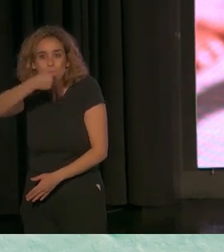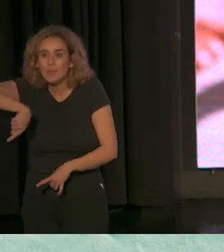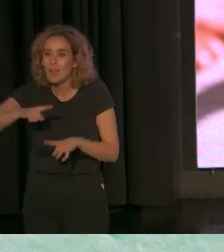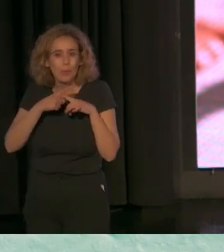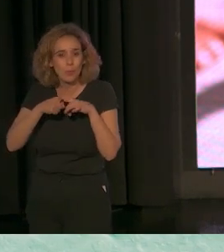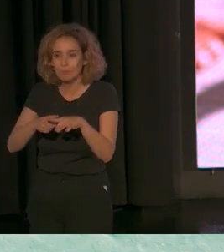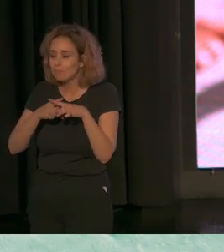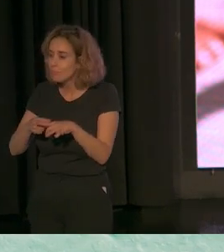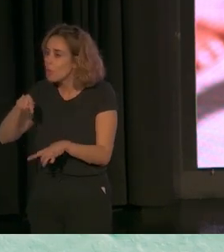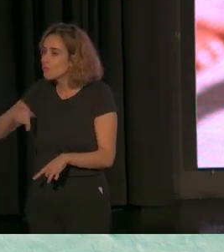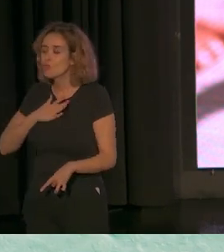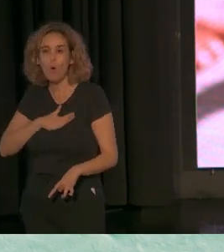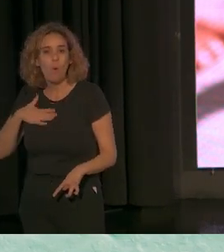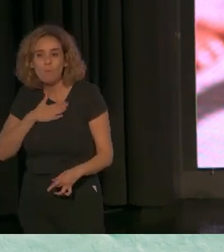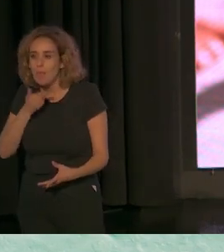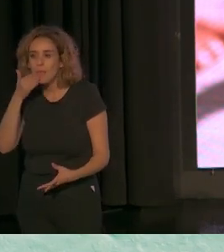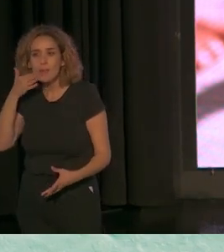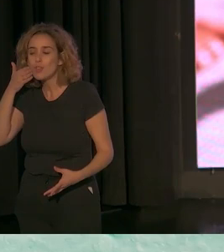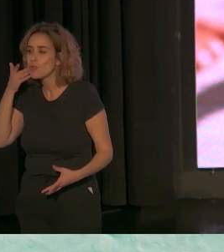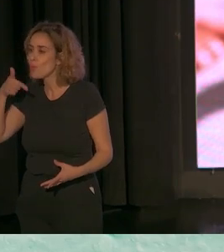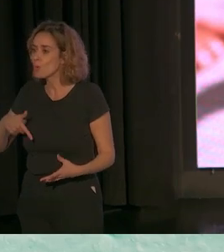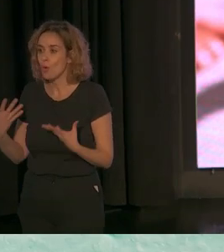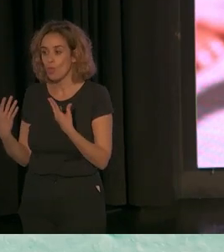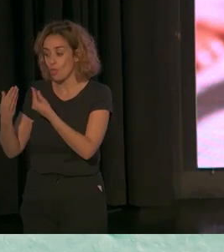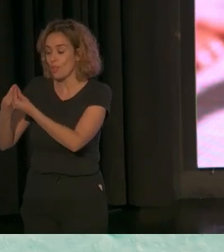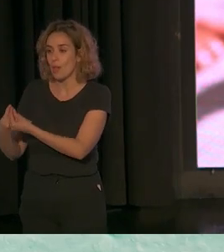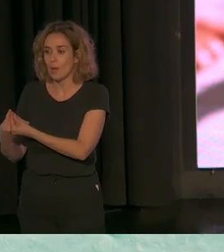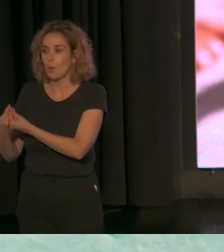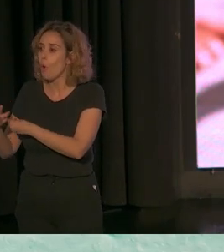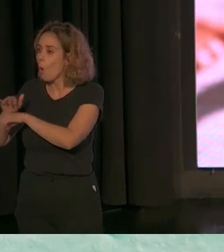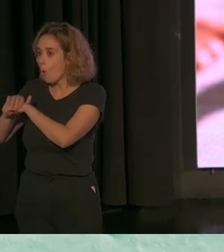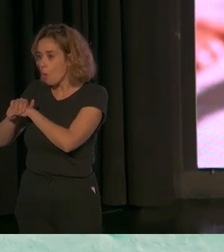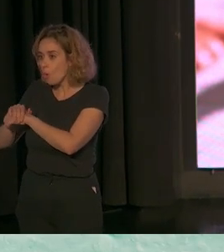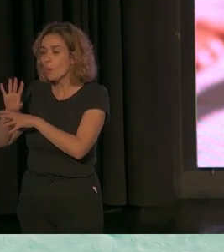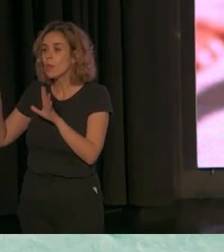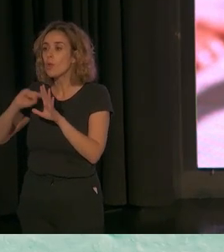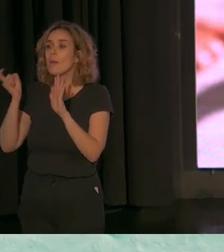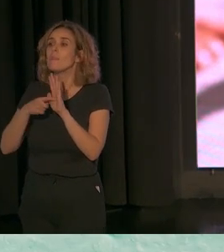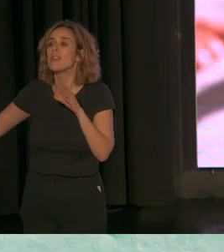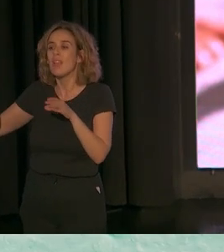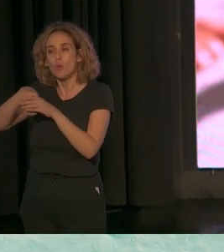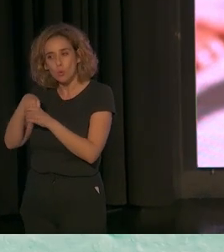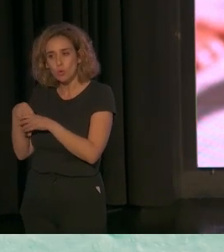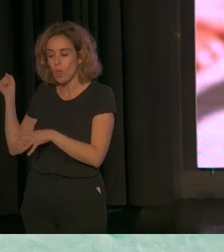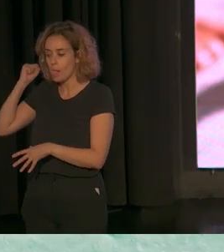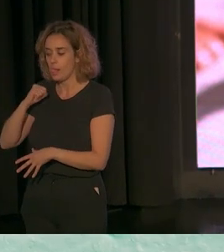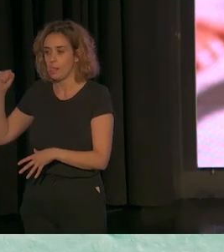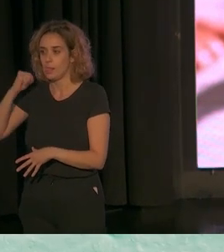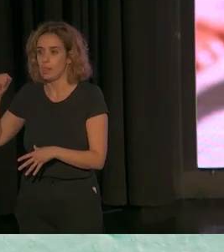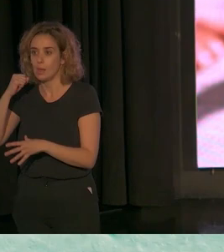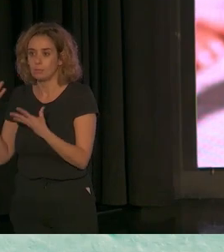Y yo tengo el placer y el honor de estar acompañada de Climen Giné, un buen amigo de Plena Inclusión que nos ha acompañado durante muchos años.